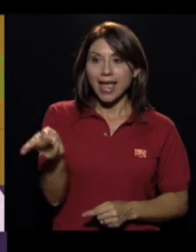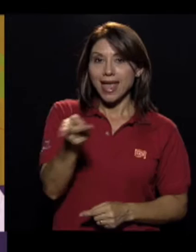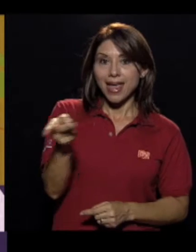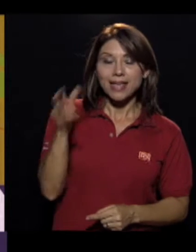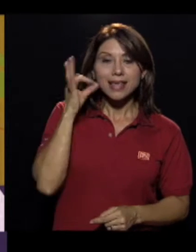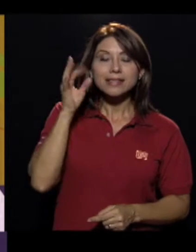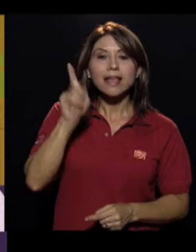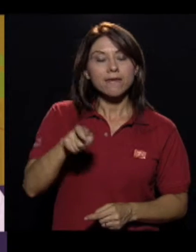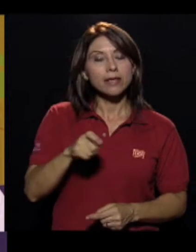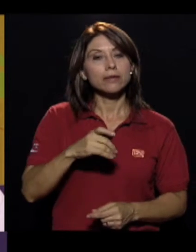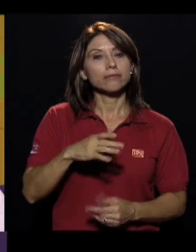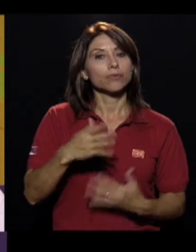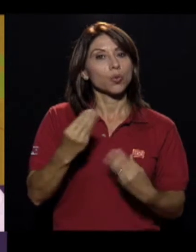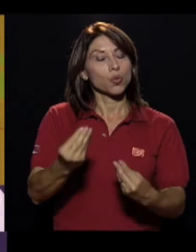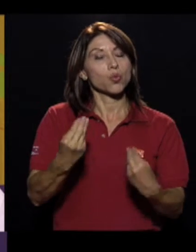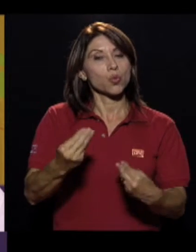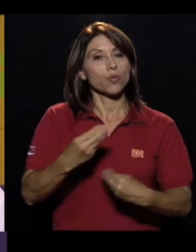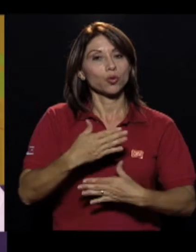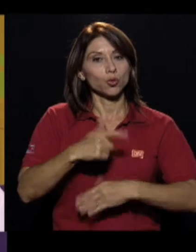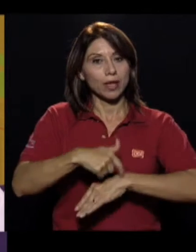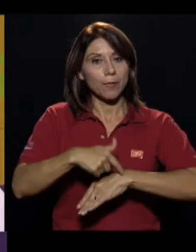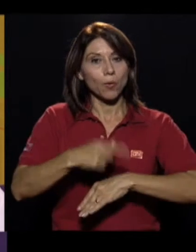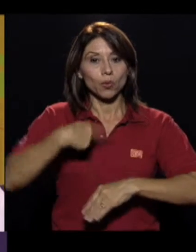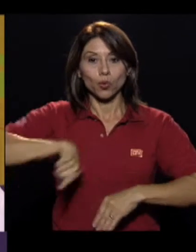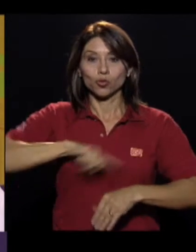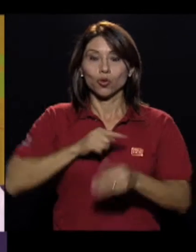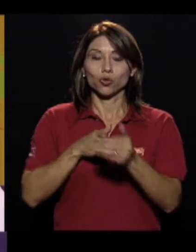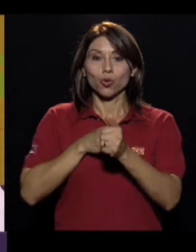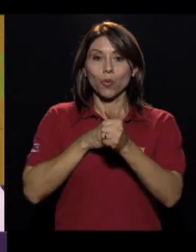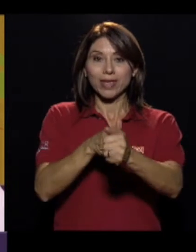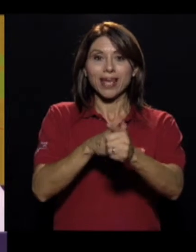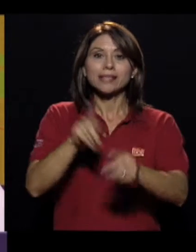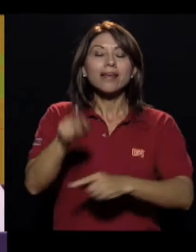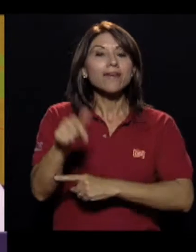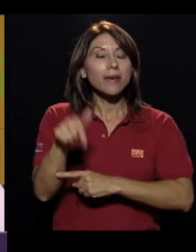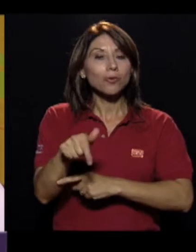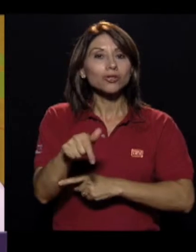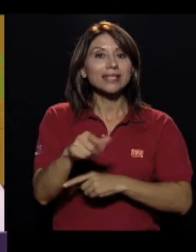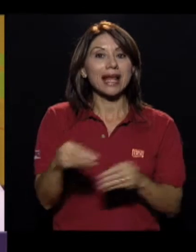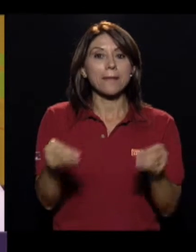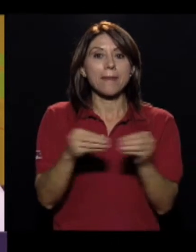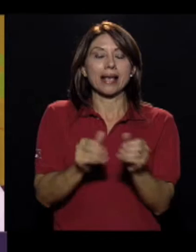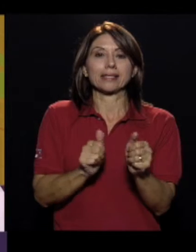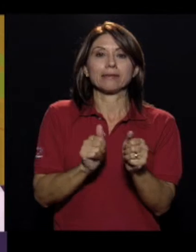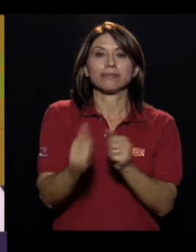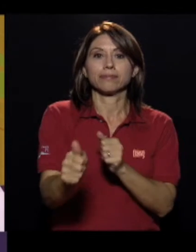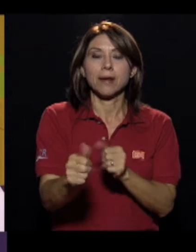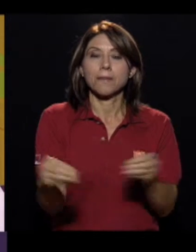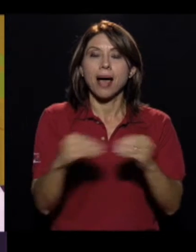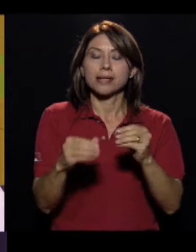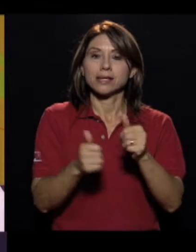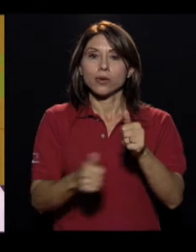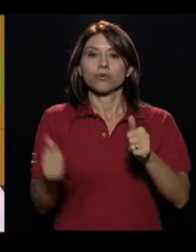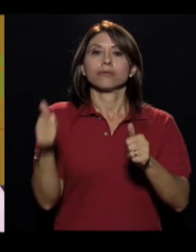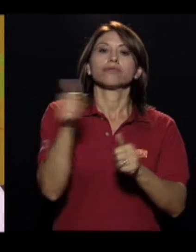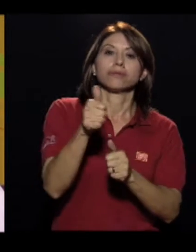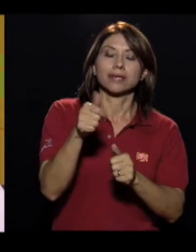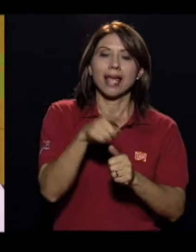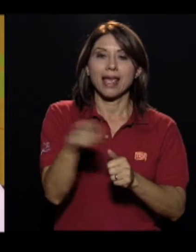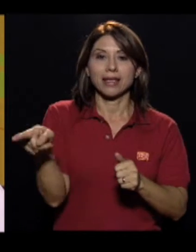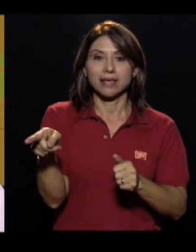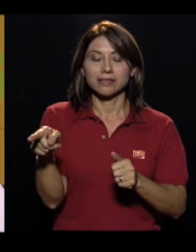ellas tienen que poner mucho tiempo, nosotros como guías tenemos que estar un poco por encima de ellas, en la condición,